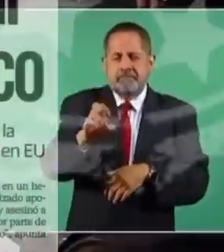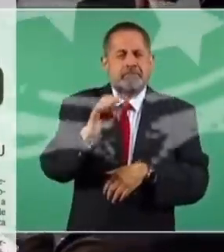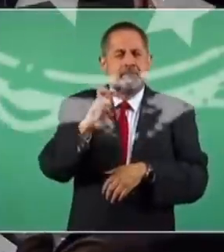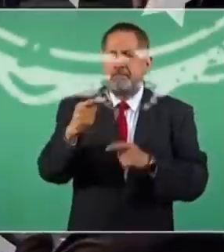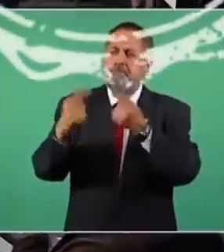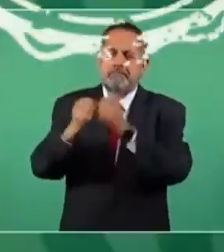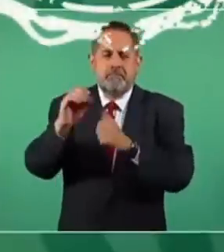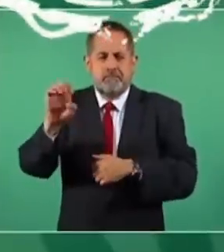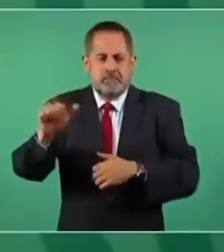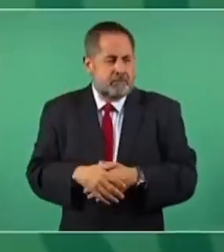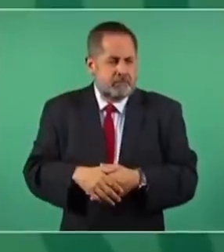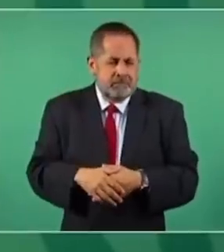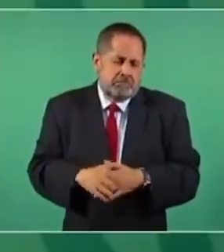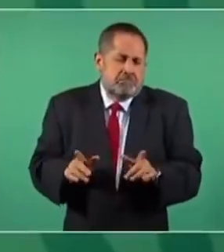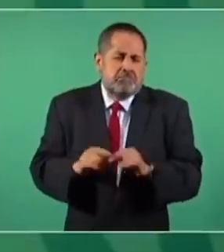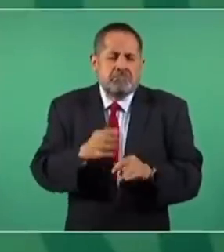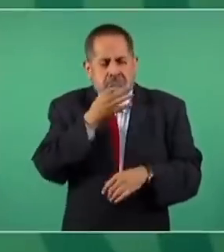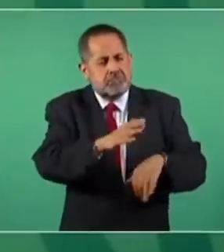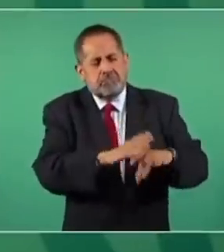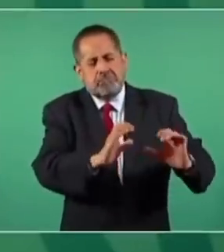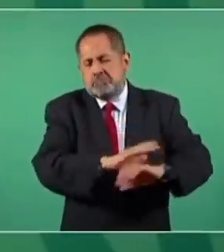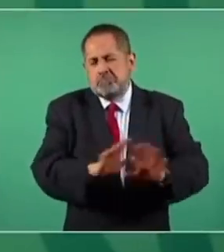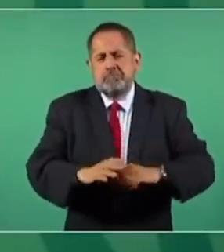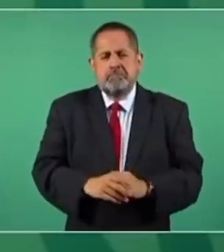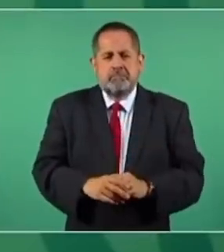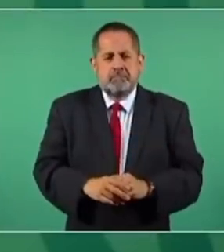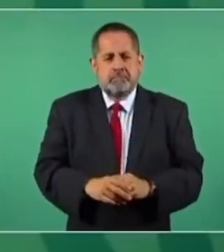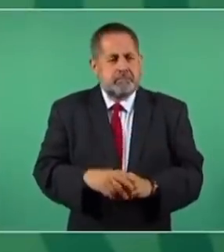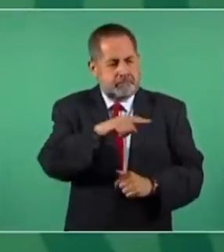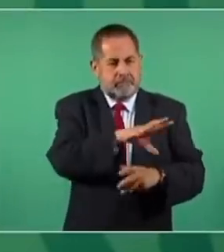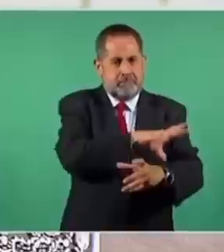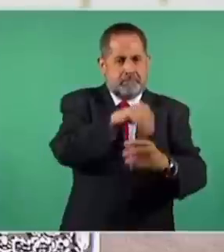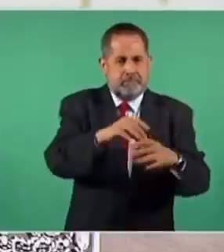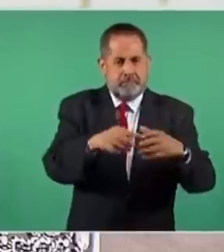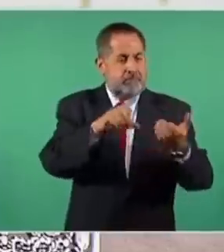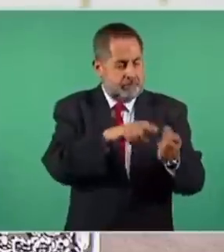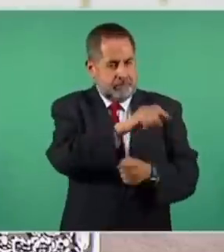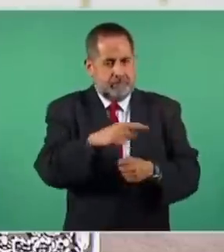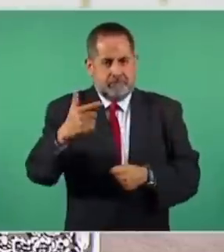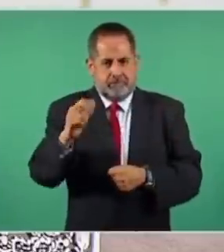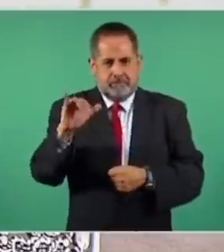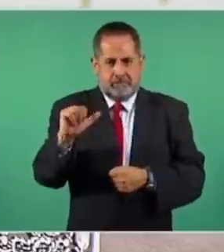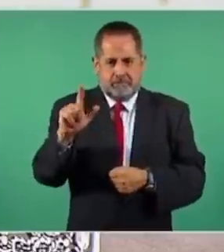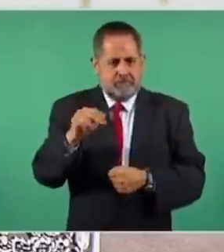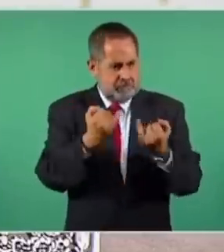Que tengan cuidado, nada más, que no vaya a ser que estén involucrados en el caso de García Luna.